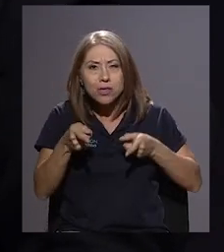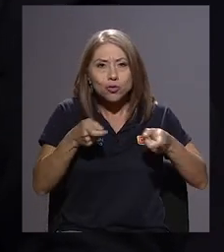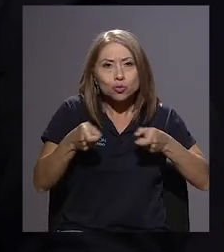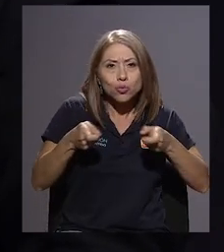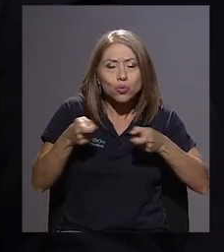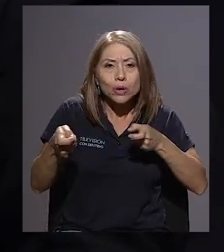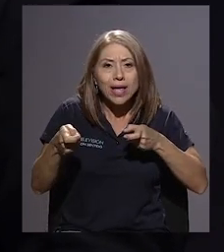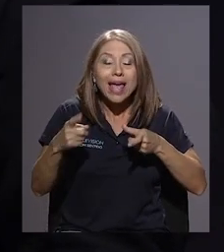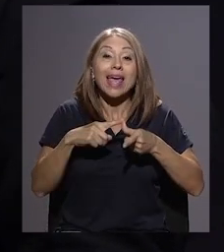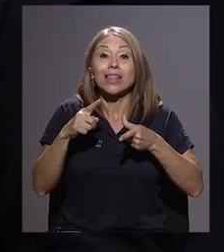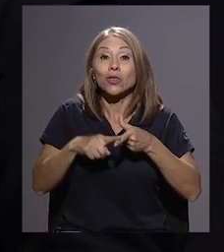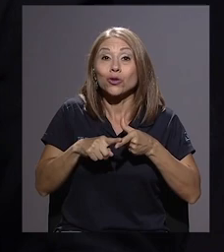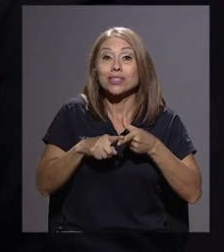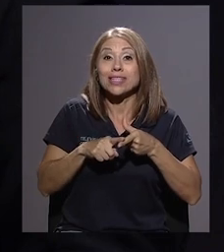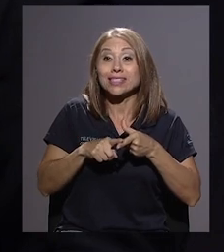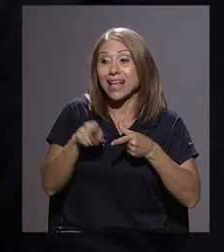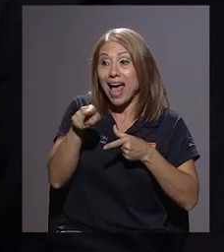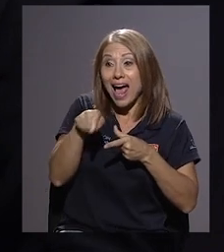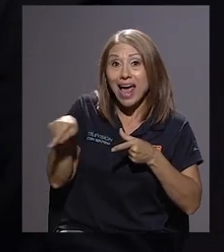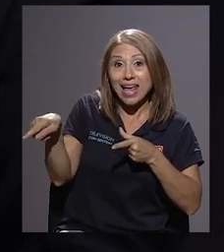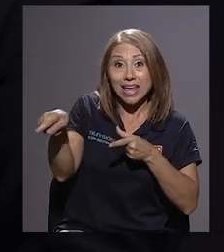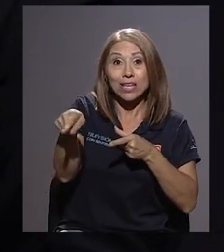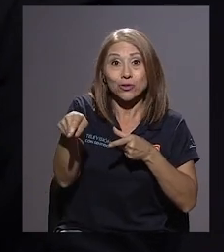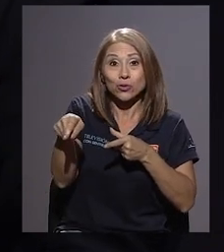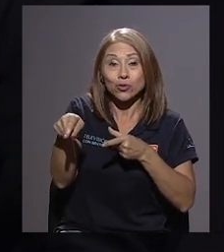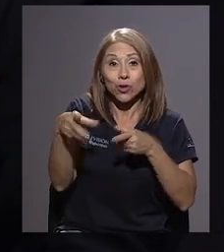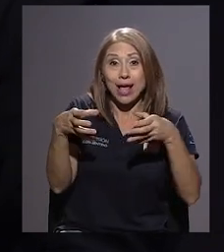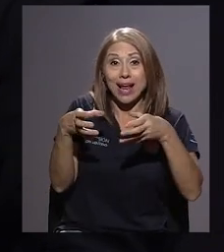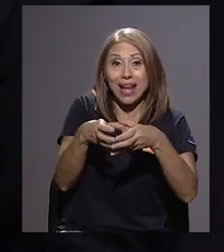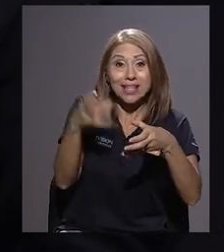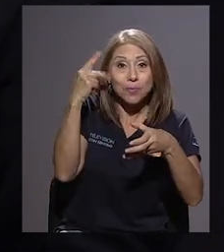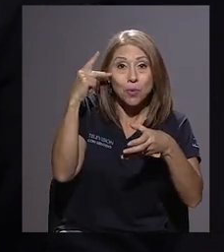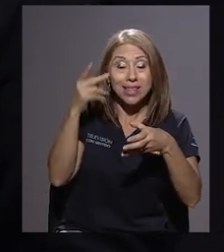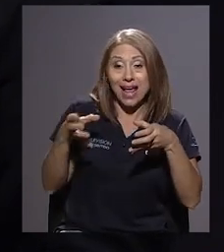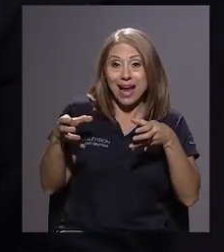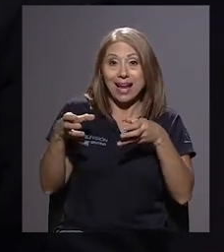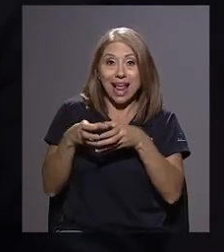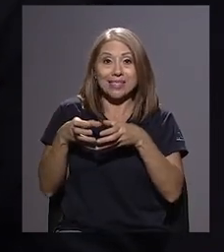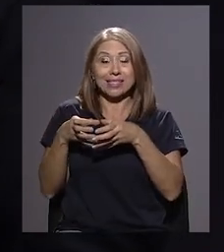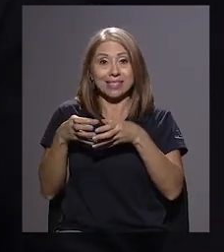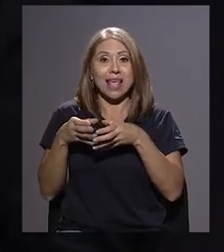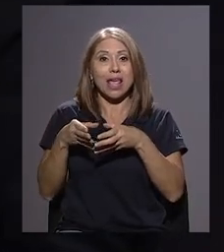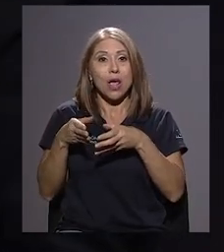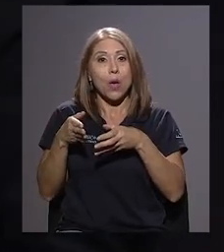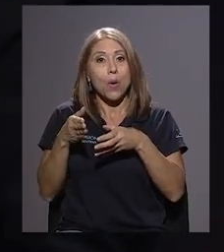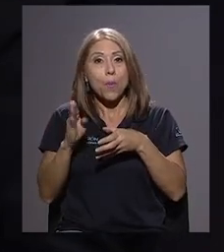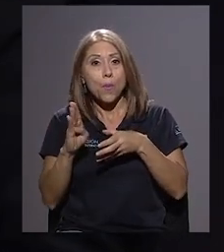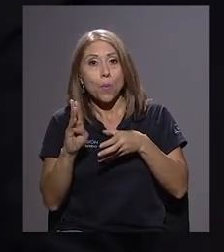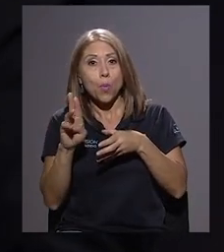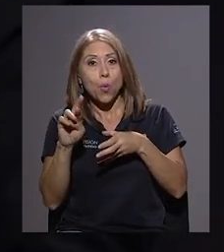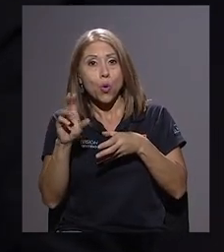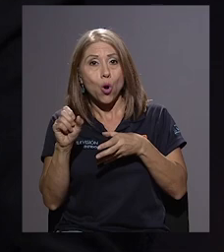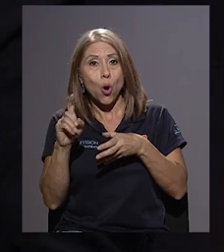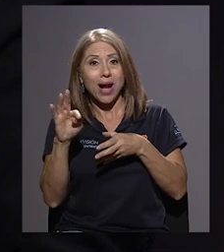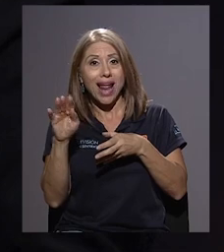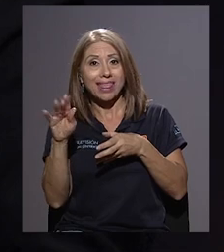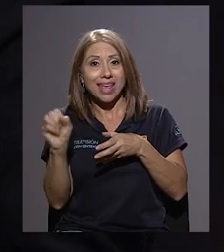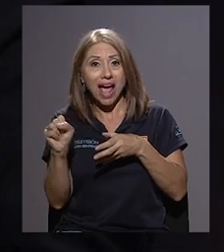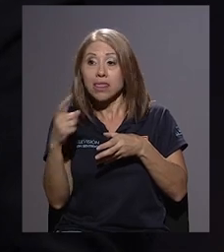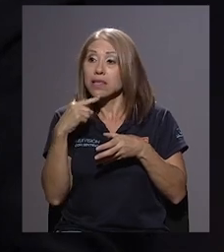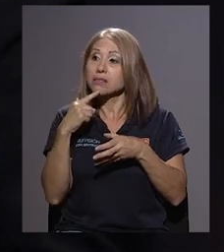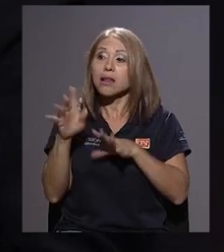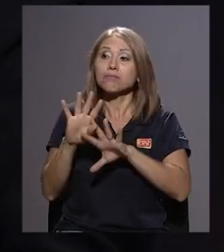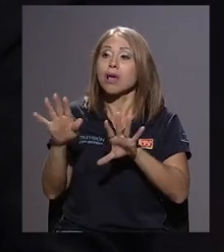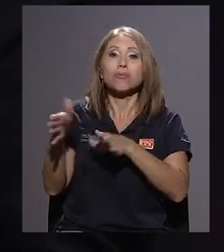digamos, decirles a estas dos clases, la política y la burocrática, que se desprendan de esa información, porque prácticamente